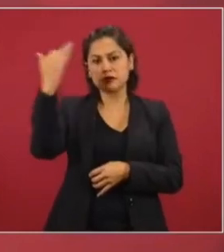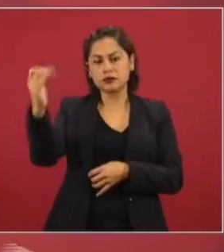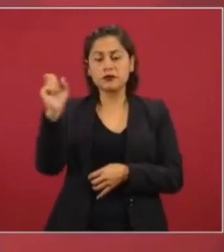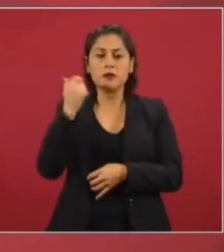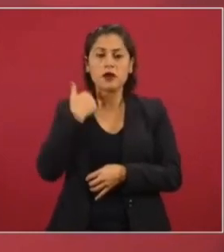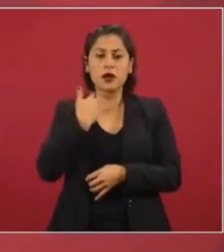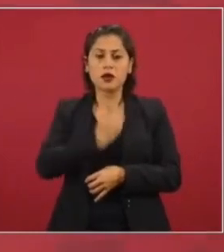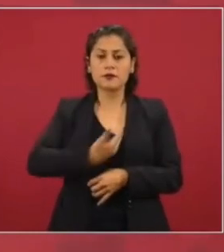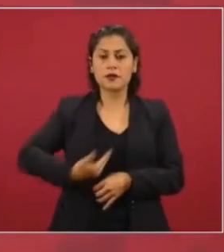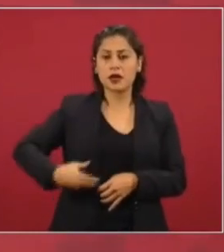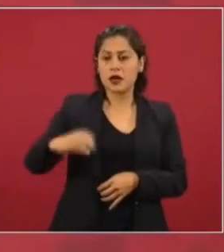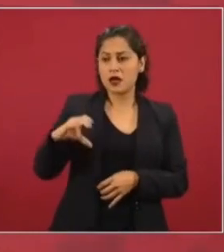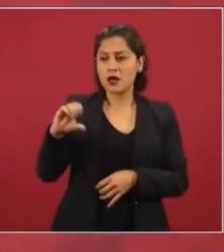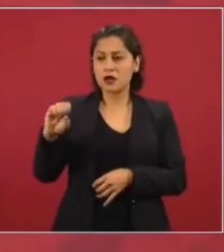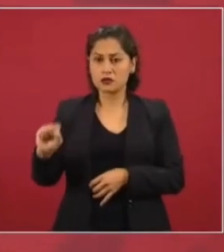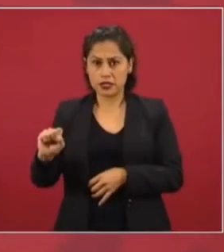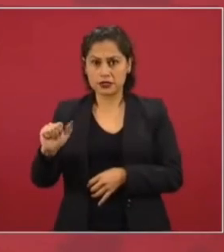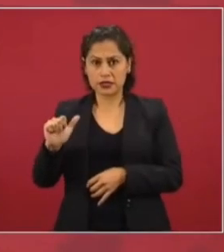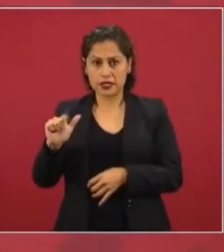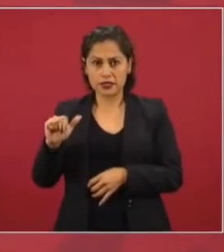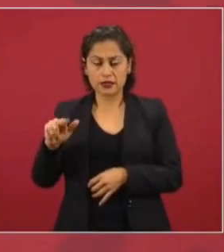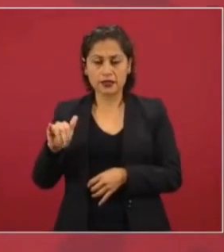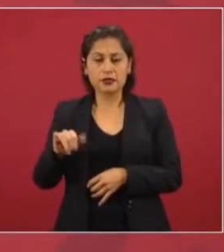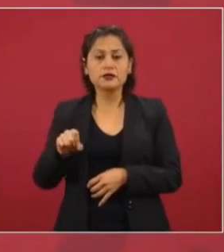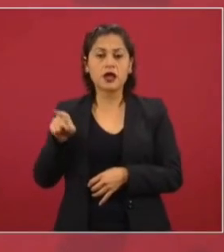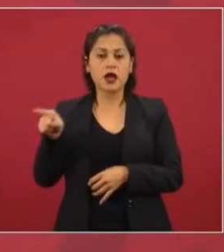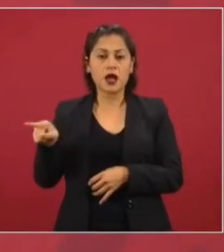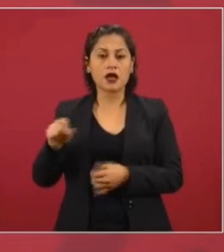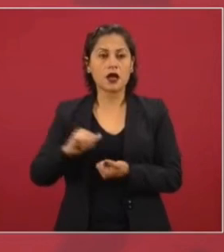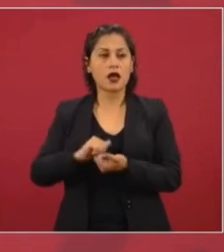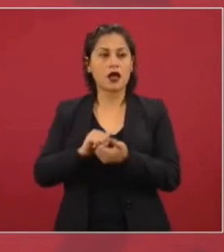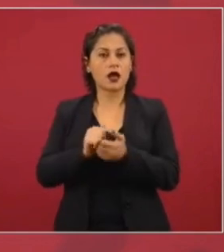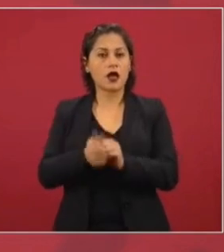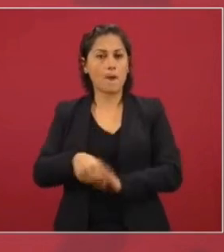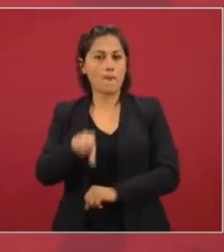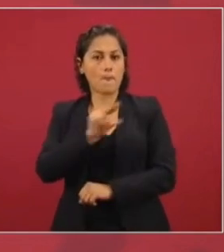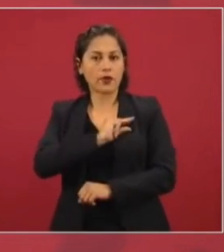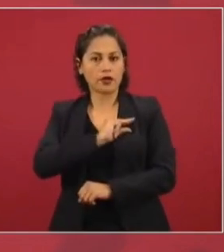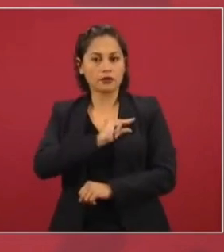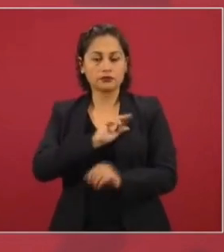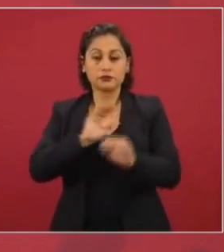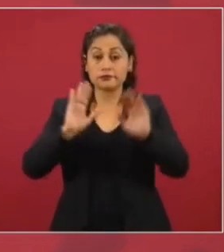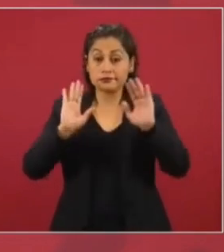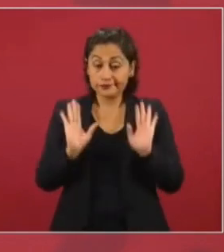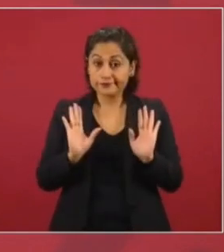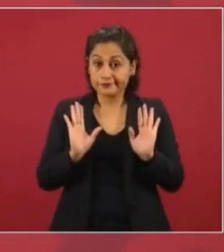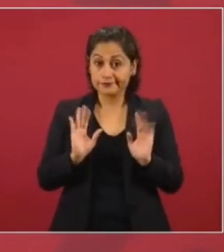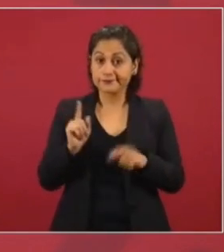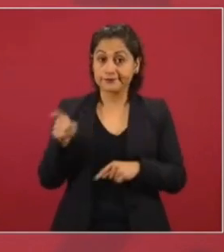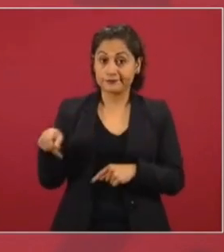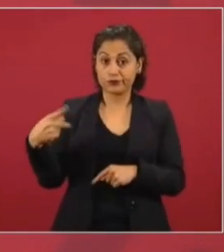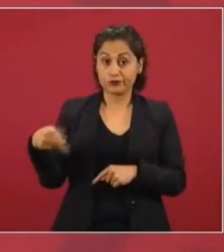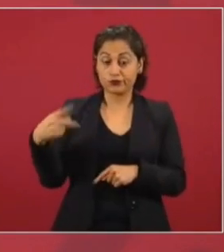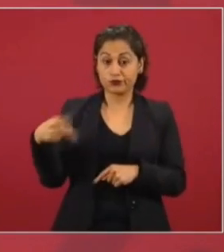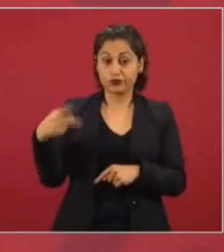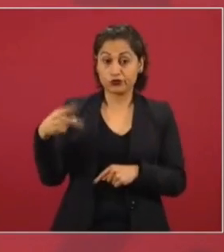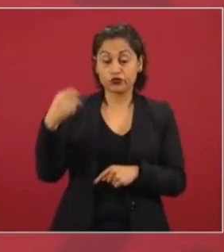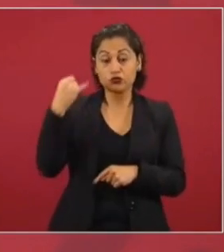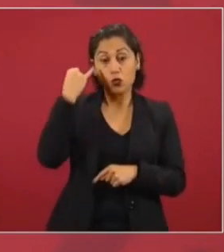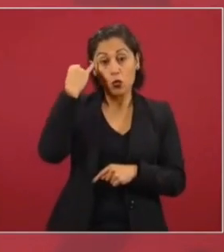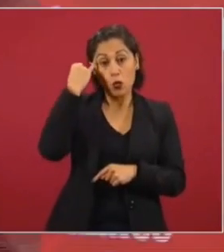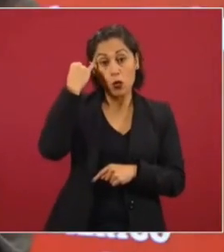Entonces, él es beneficiario del régimen que nosotros